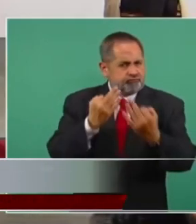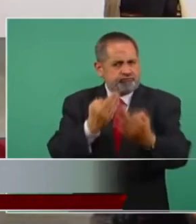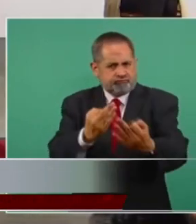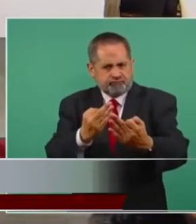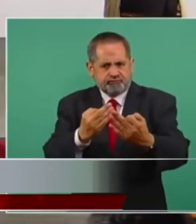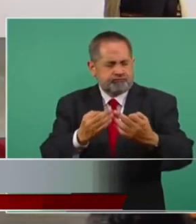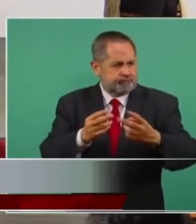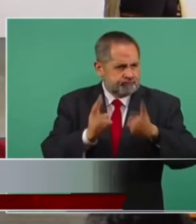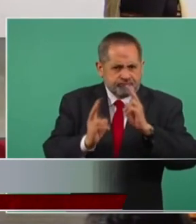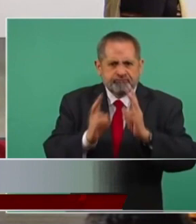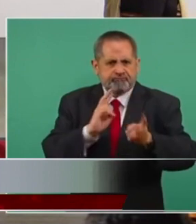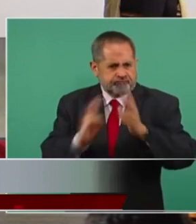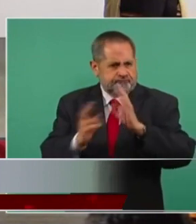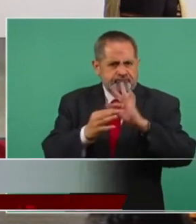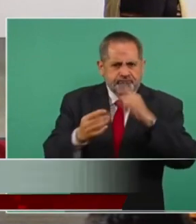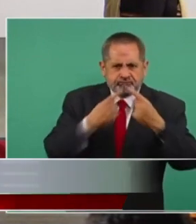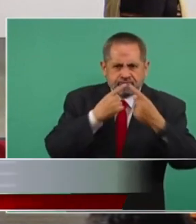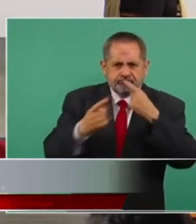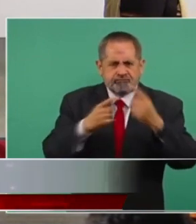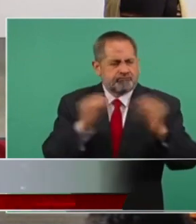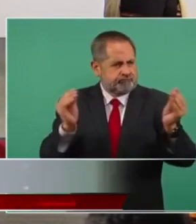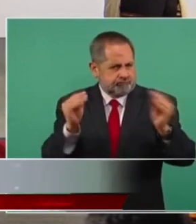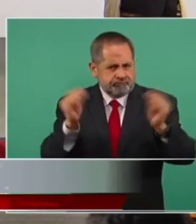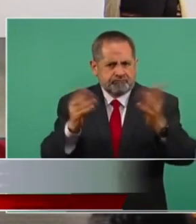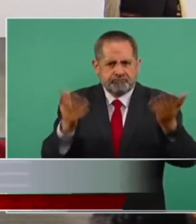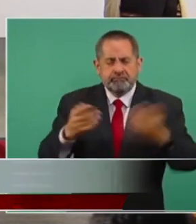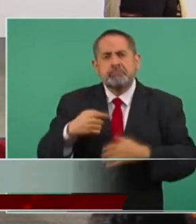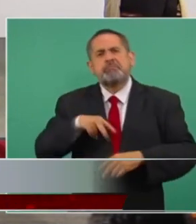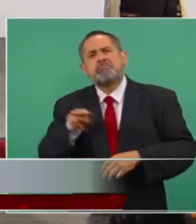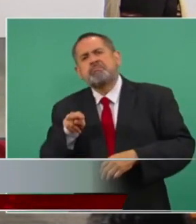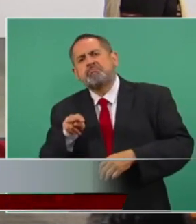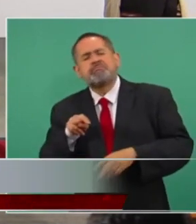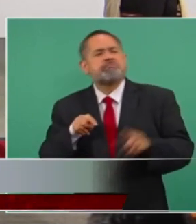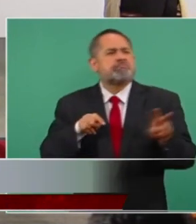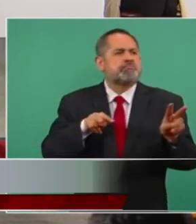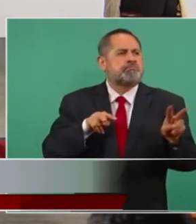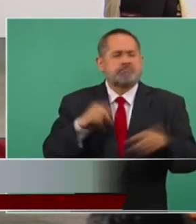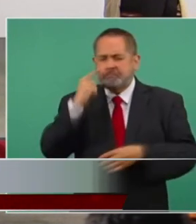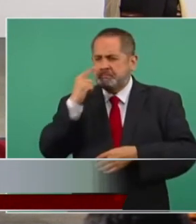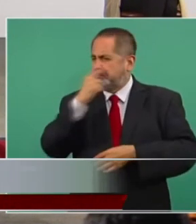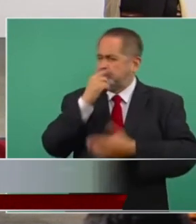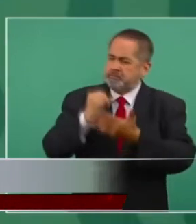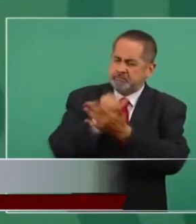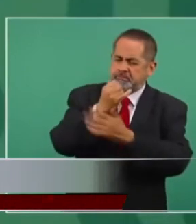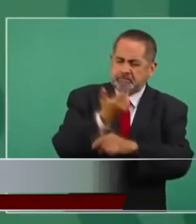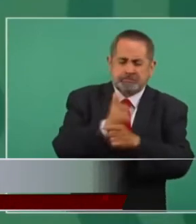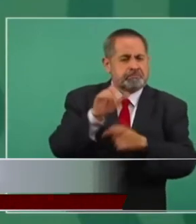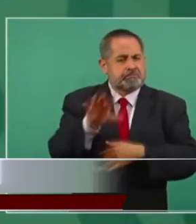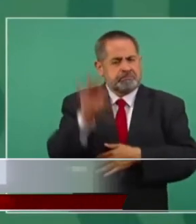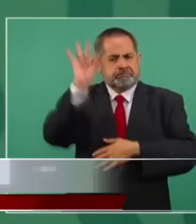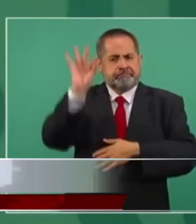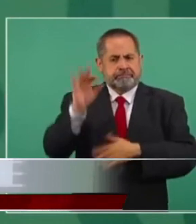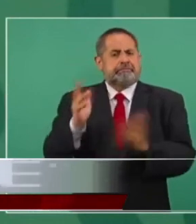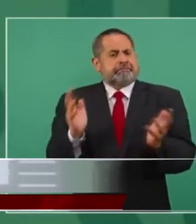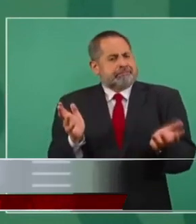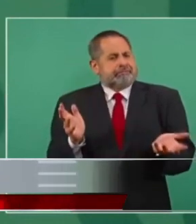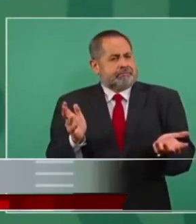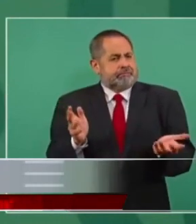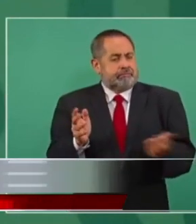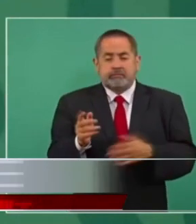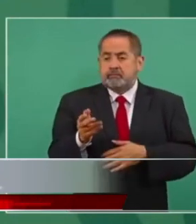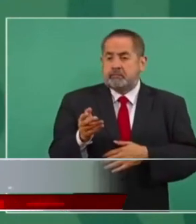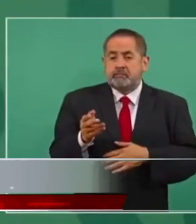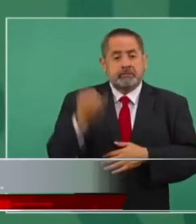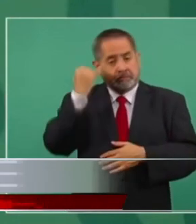es el método democrático cuando hay dos proyectos distintos contrapuestos